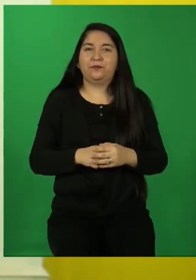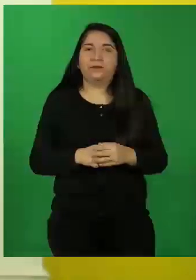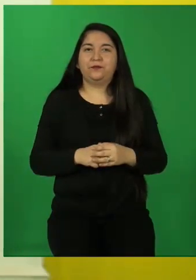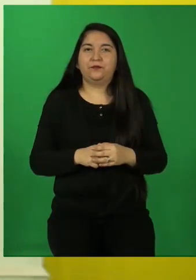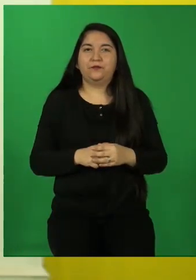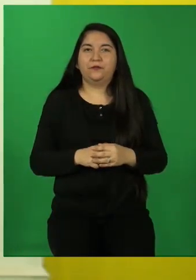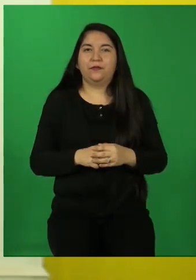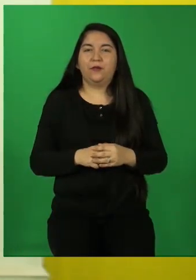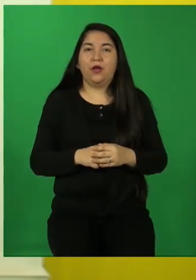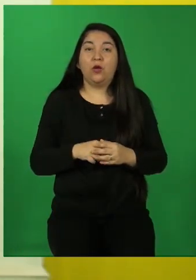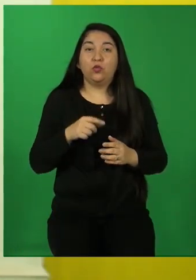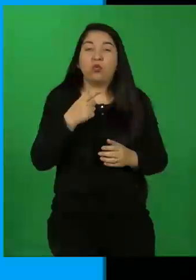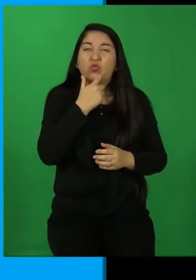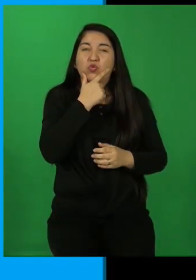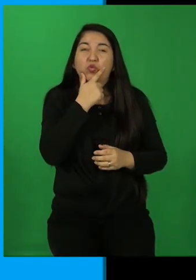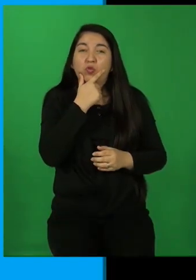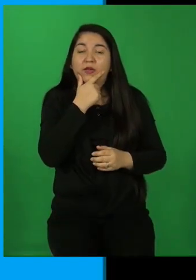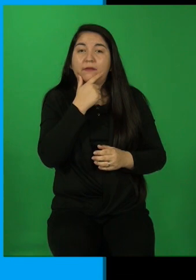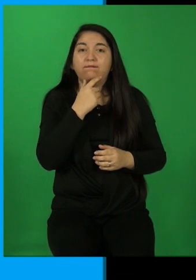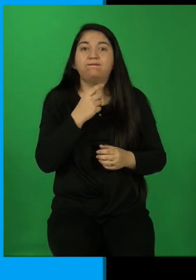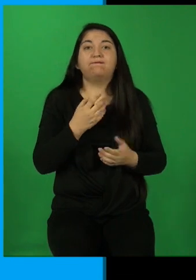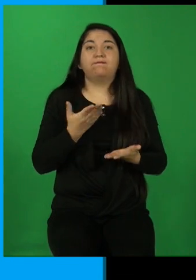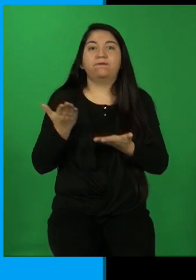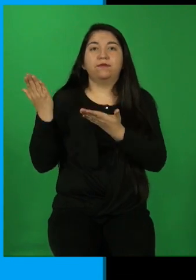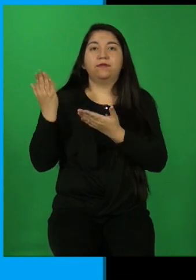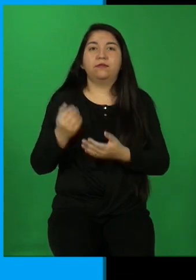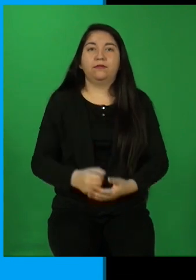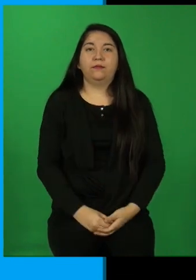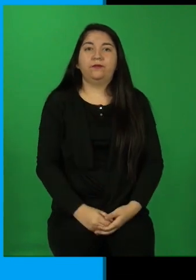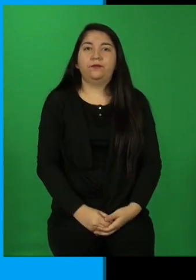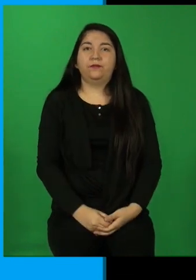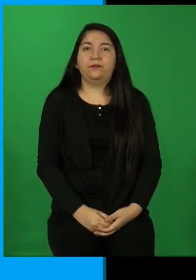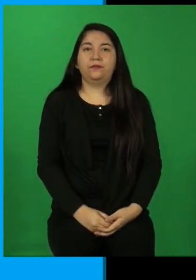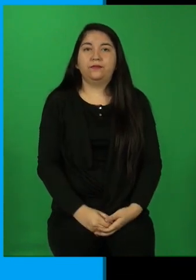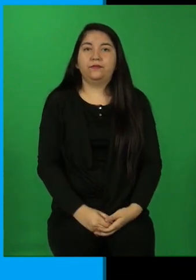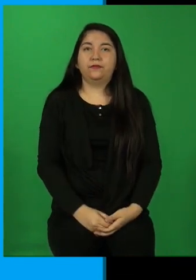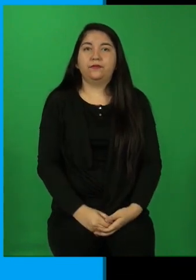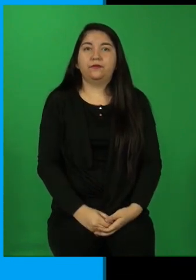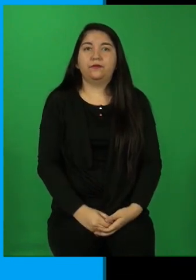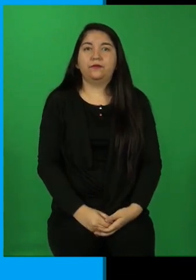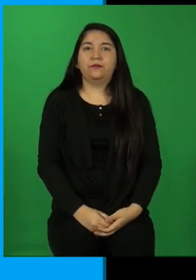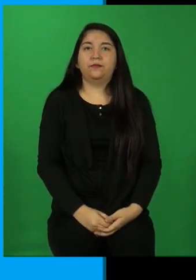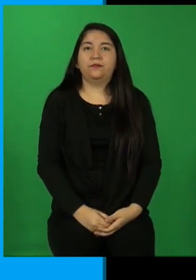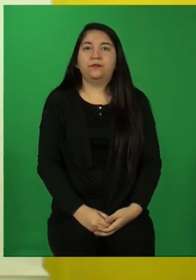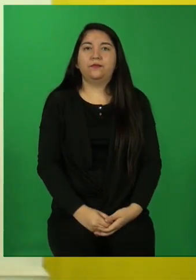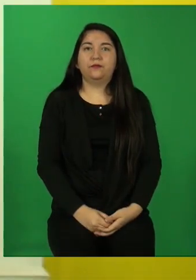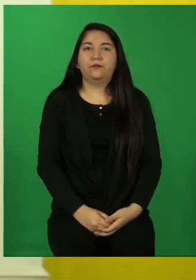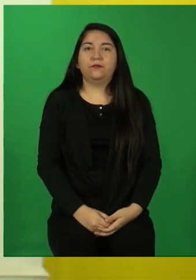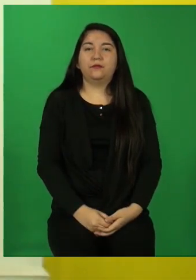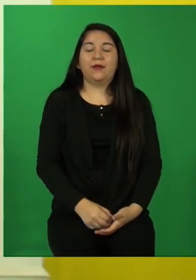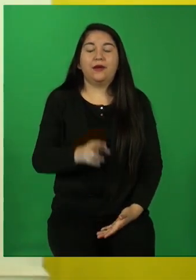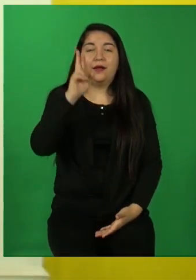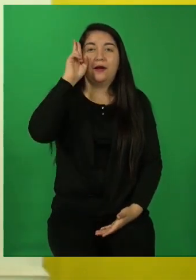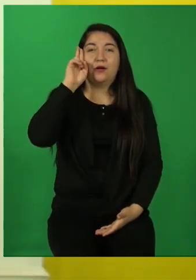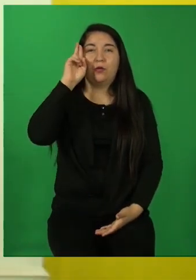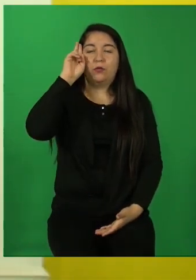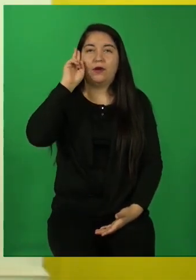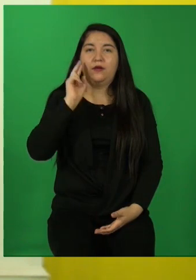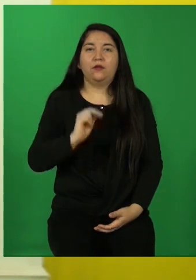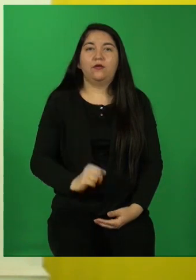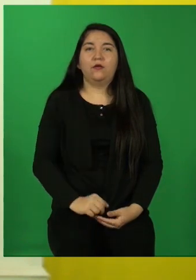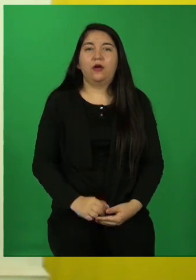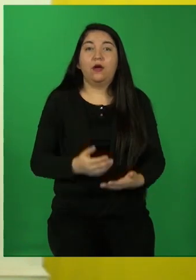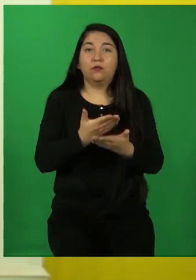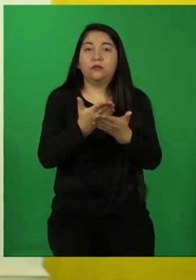cualquier consulta, copiapotev8basica.lenguaje.gmail.com Les recuerdo, por favor,